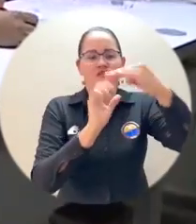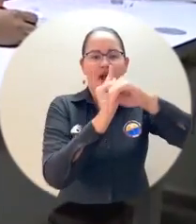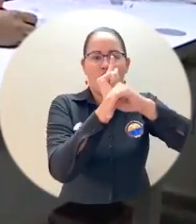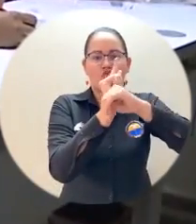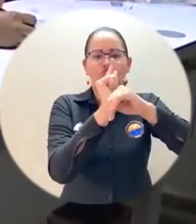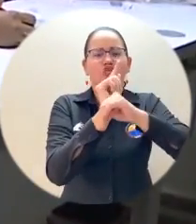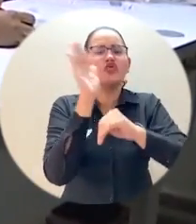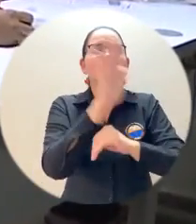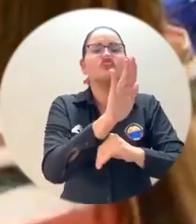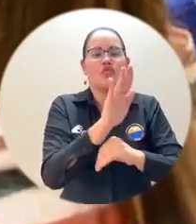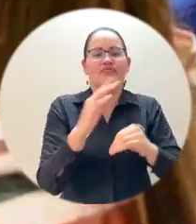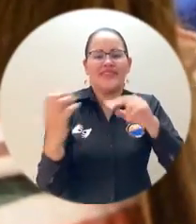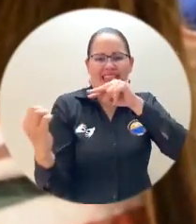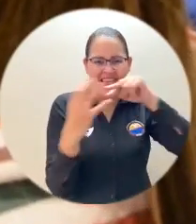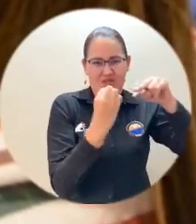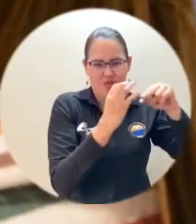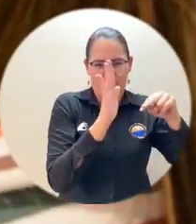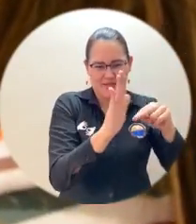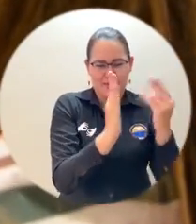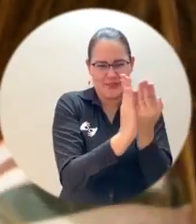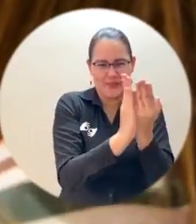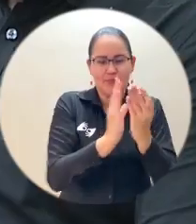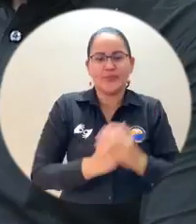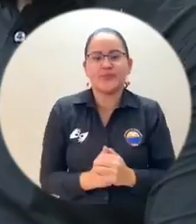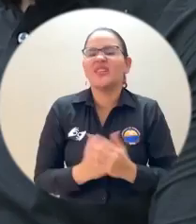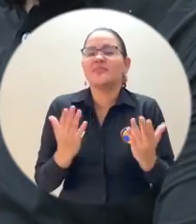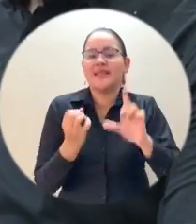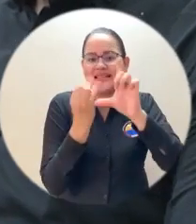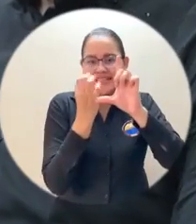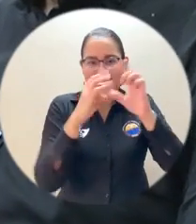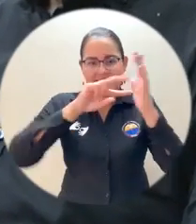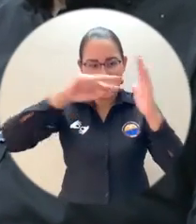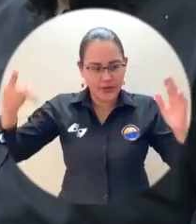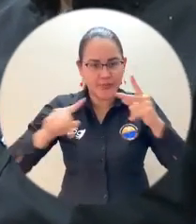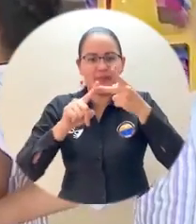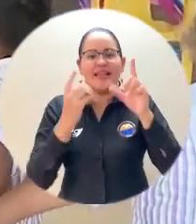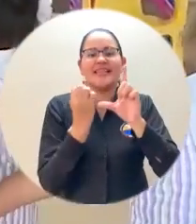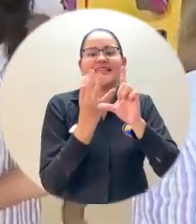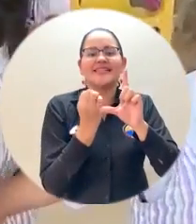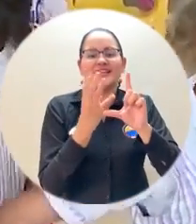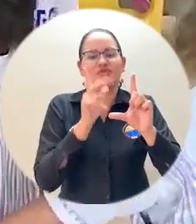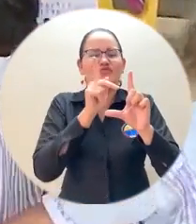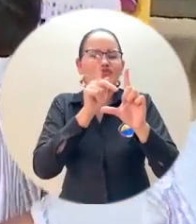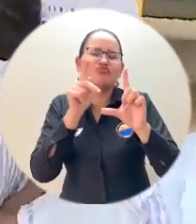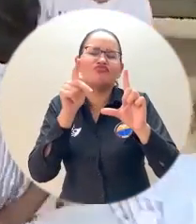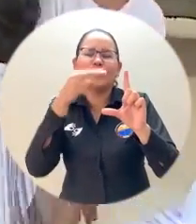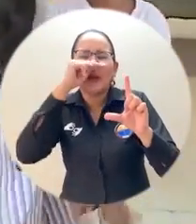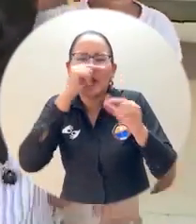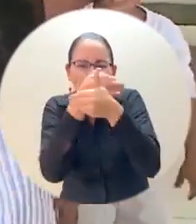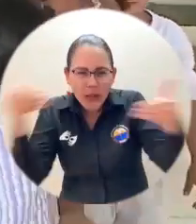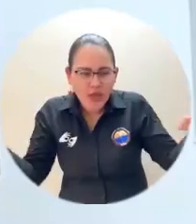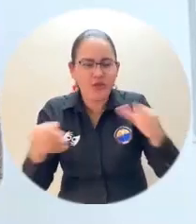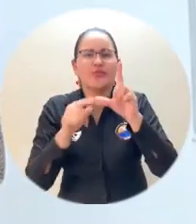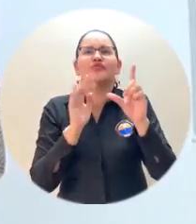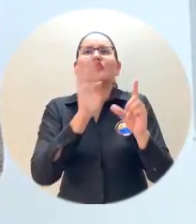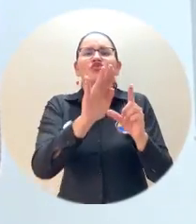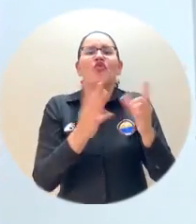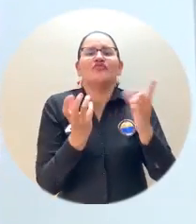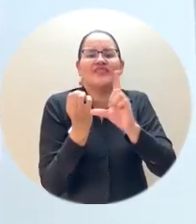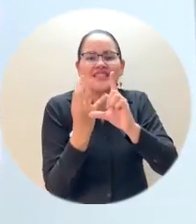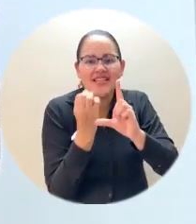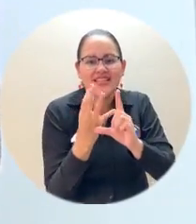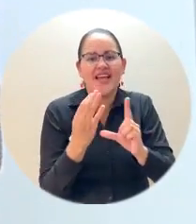Ciencias de la Educación. Se trata de la Licenciatura en Tecnología, Licenciatura en Educación Infantil, Licenciatura en Educación